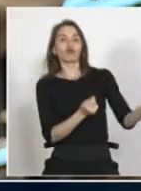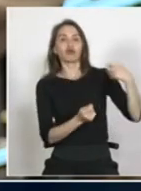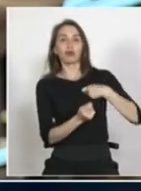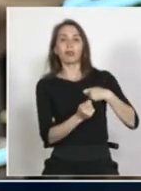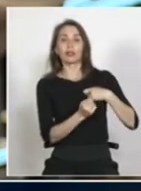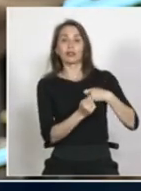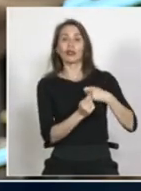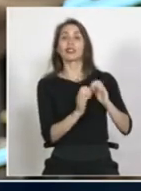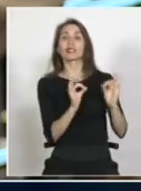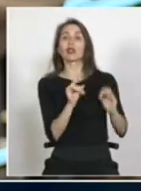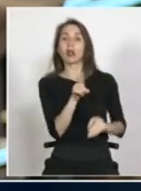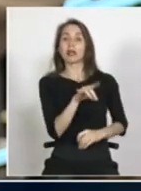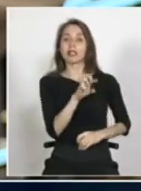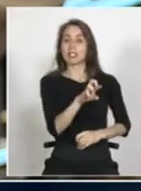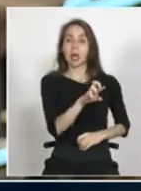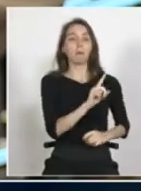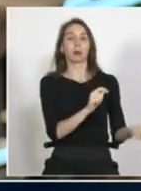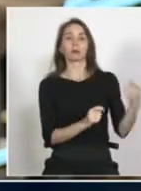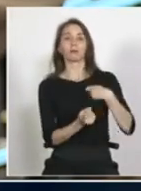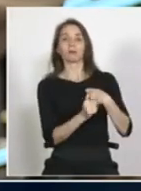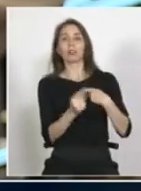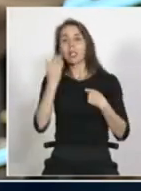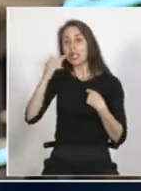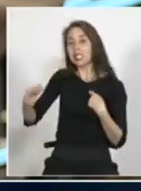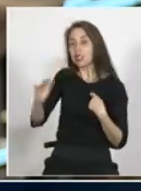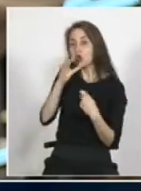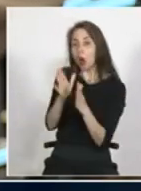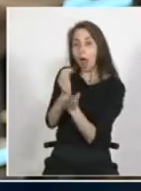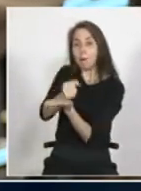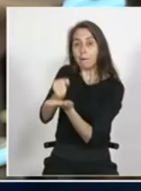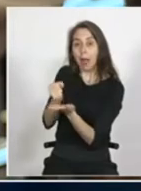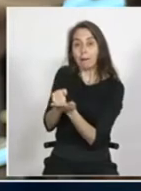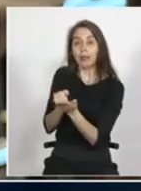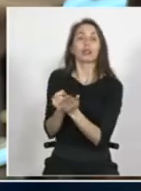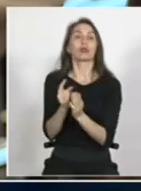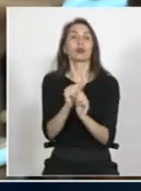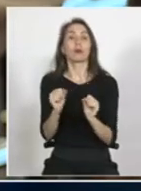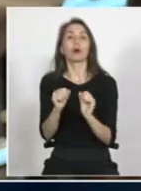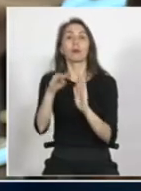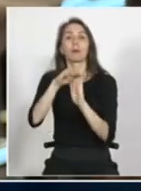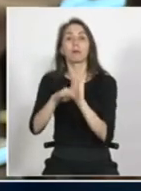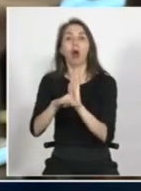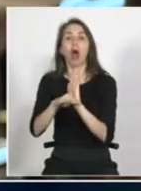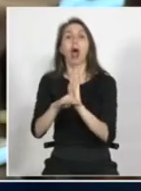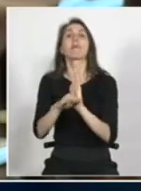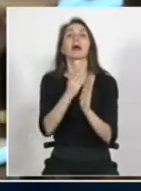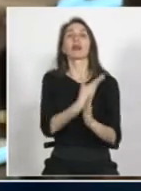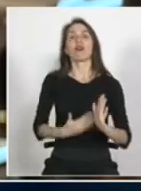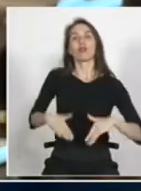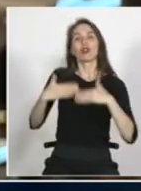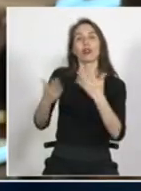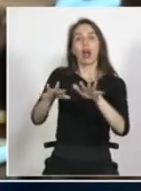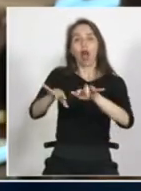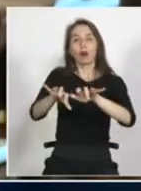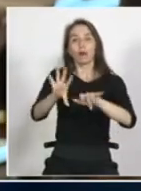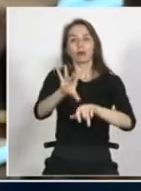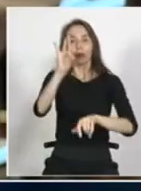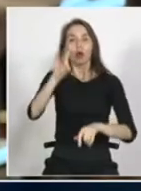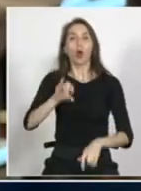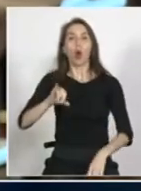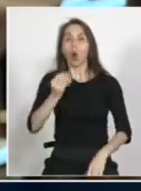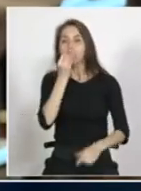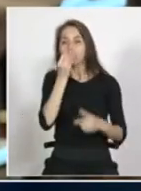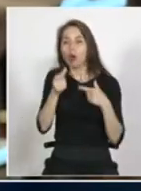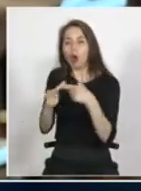No es candidato o candidata a obtener el programa Yo elijo mi PC. O muchas otras prestaciones, la alimentación. La JunaE. La